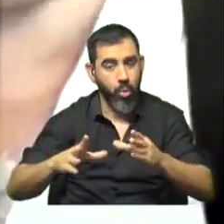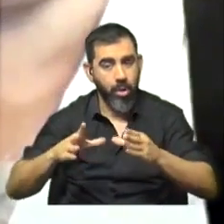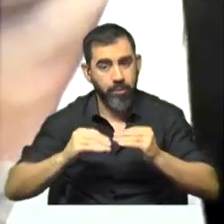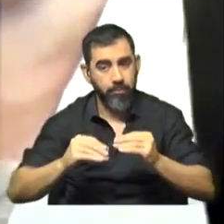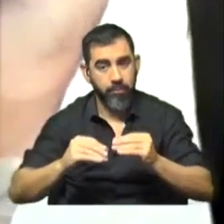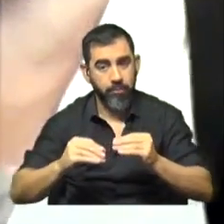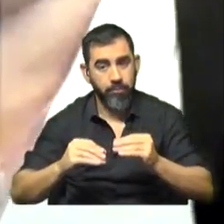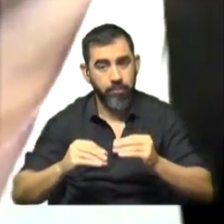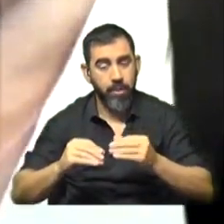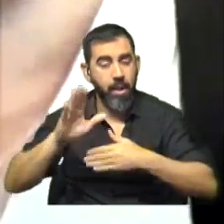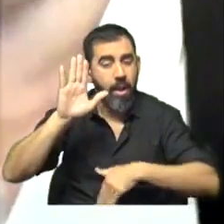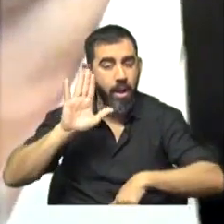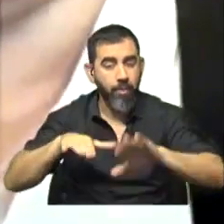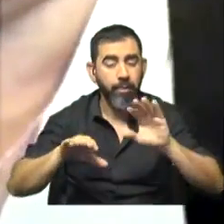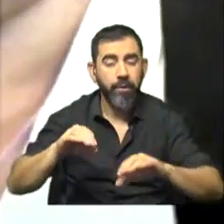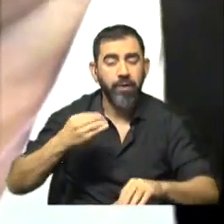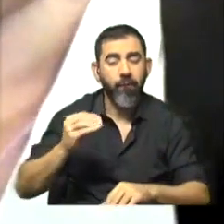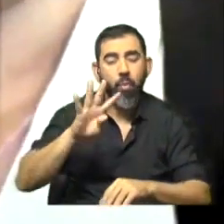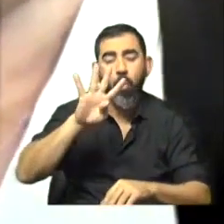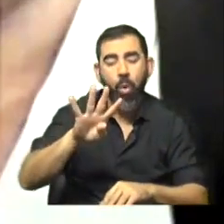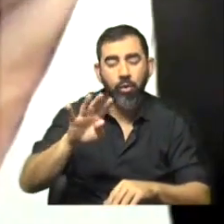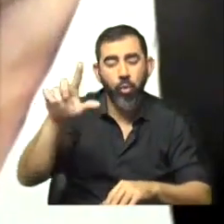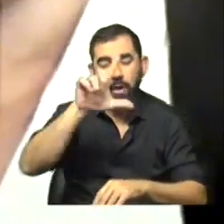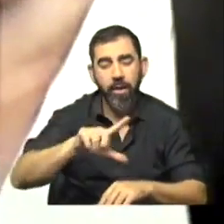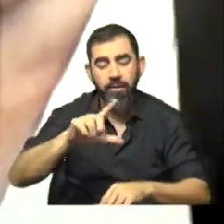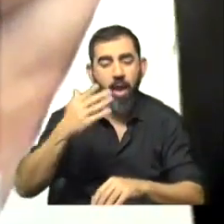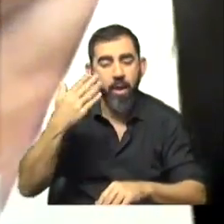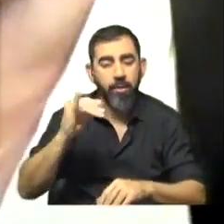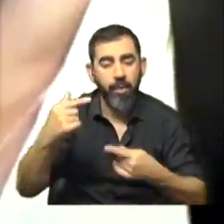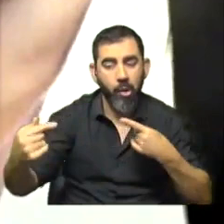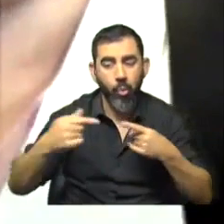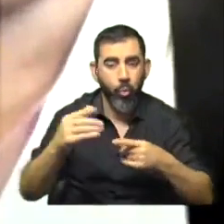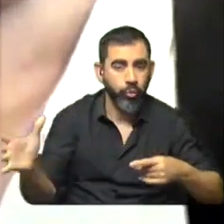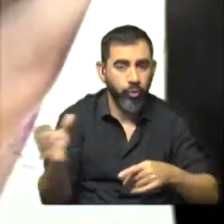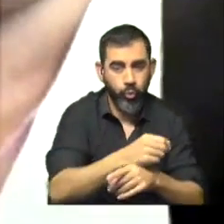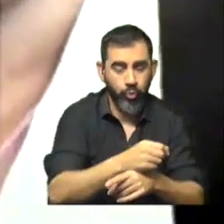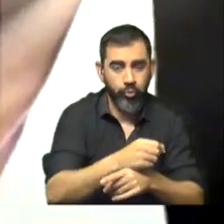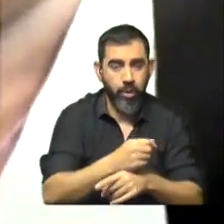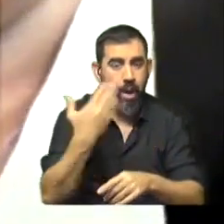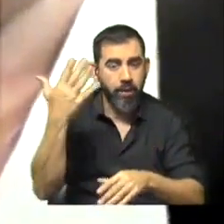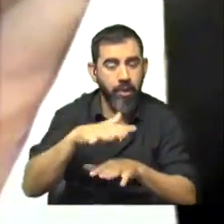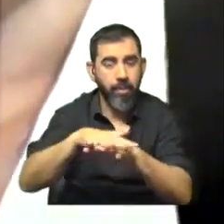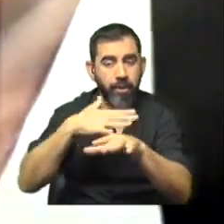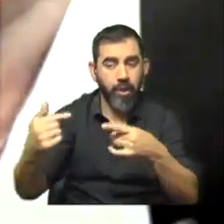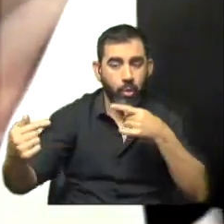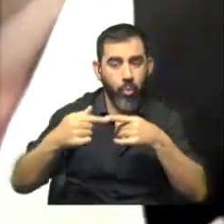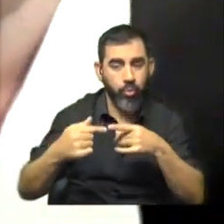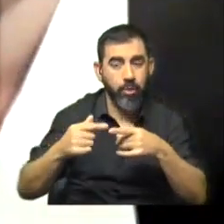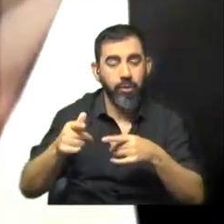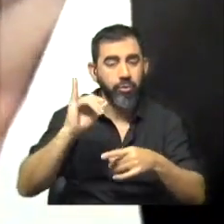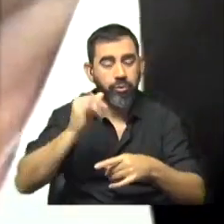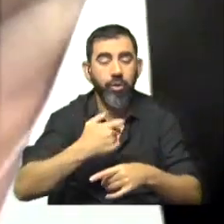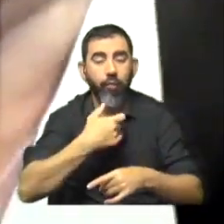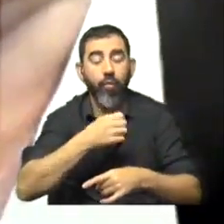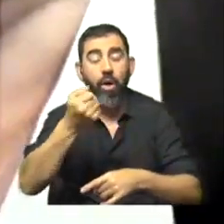donde la inmensa mayoría, salvo cuatro asambleas liceales, se manifestaron en contra y la asamblea nacional se manifestó en contra y eso sí es la voz de la